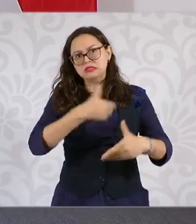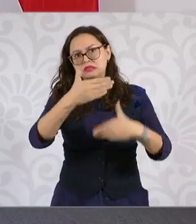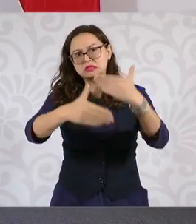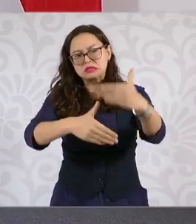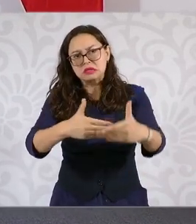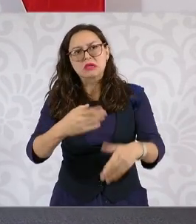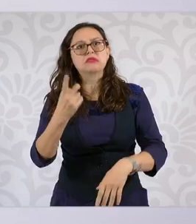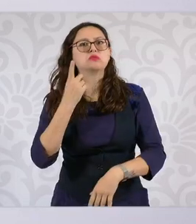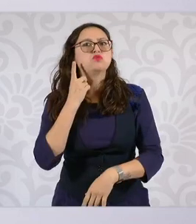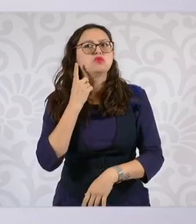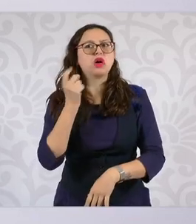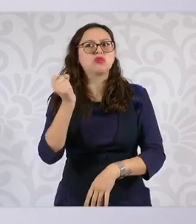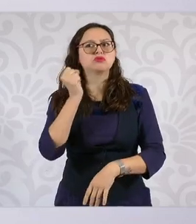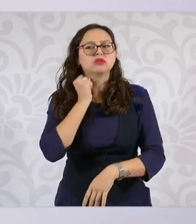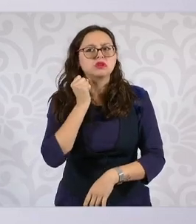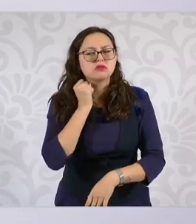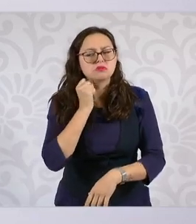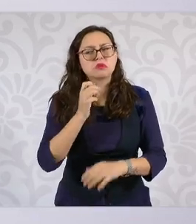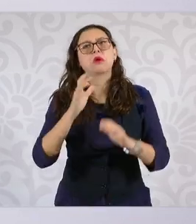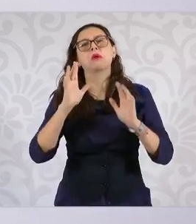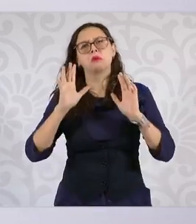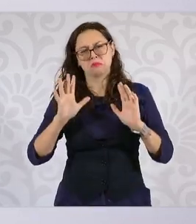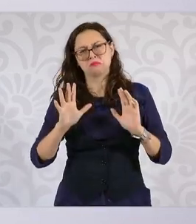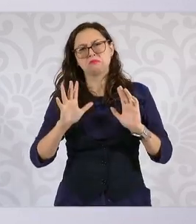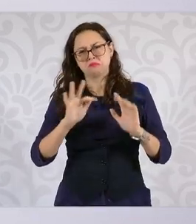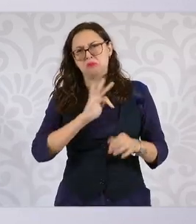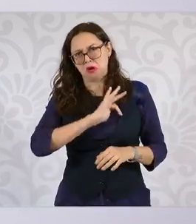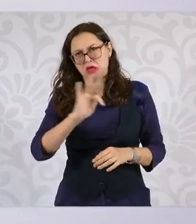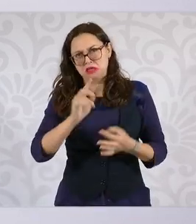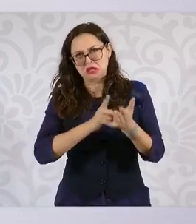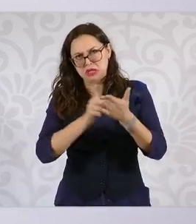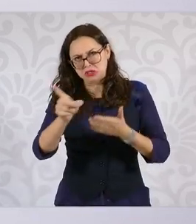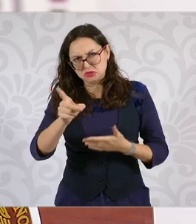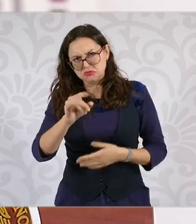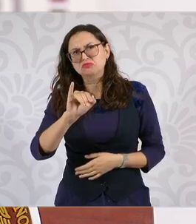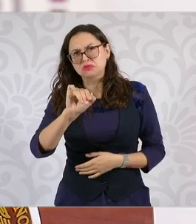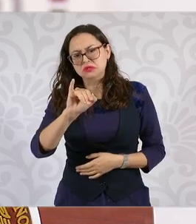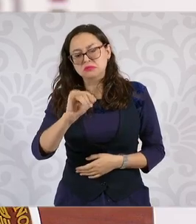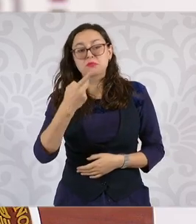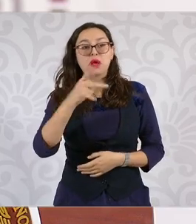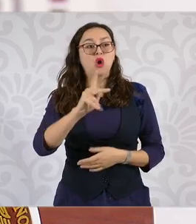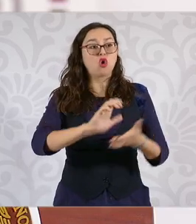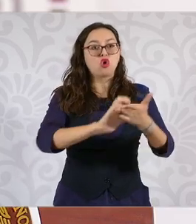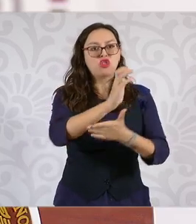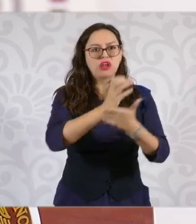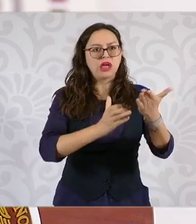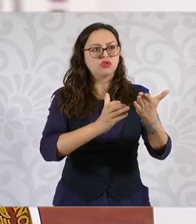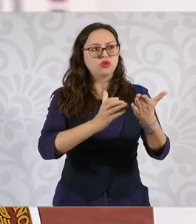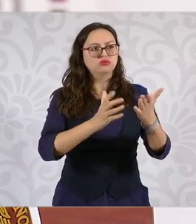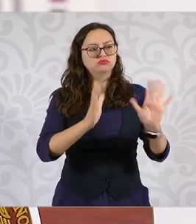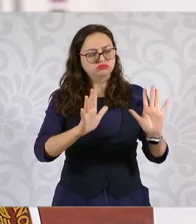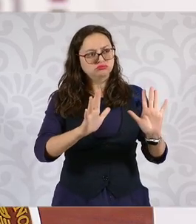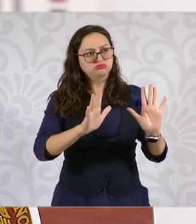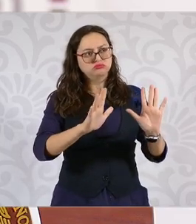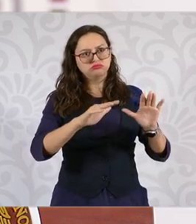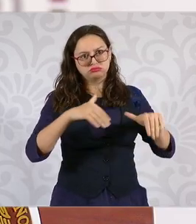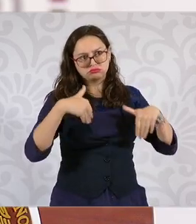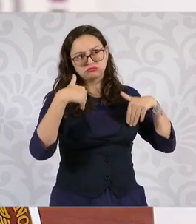pero no creo que un legislador o legisladora deba tener contratos con gobierno.